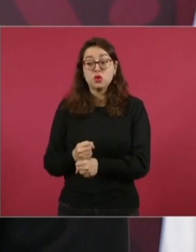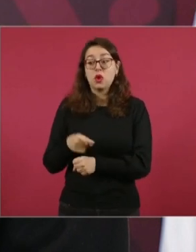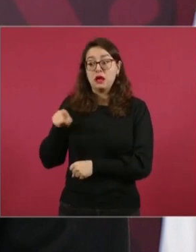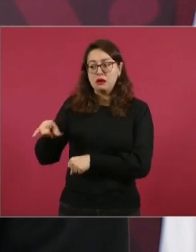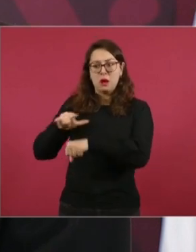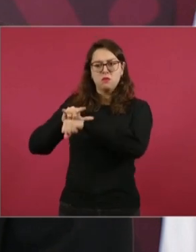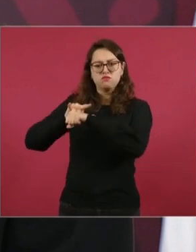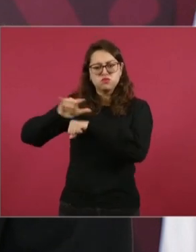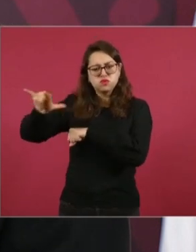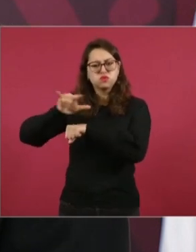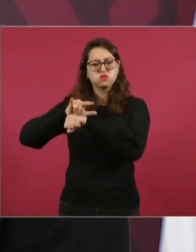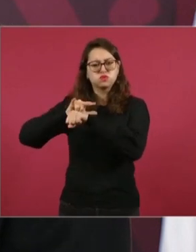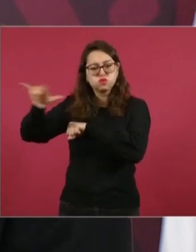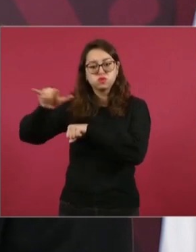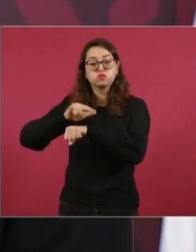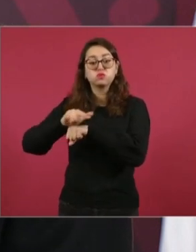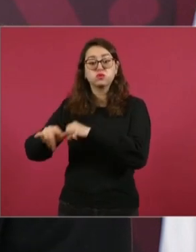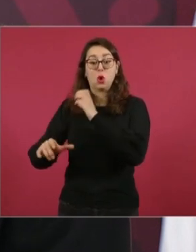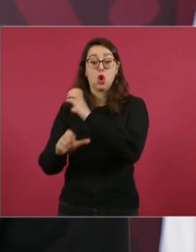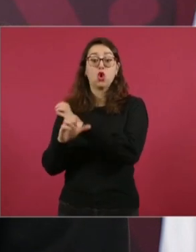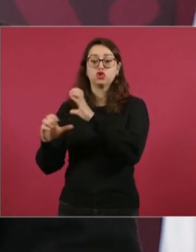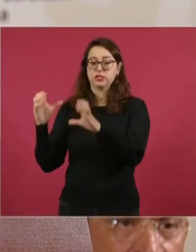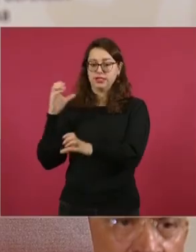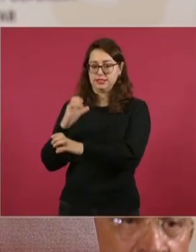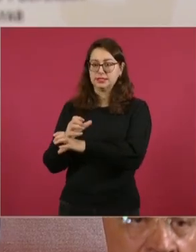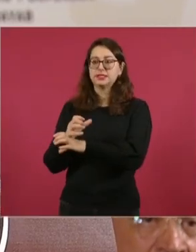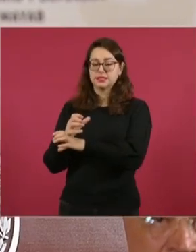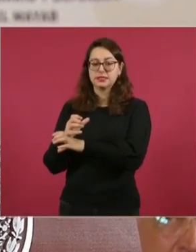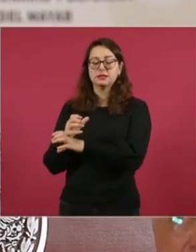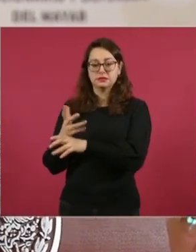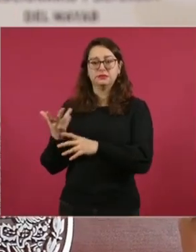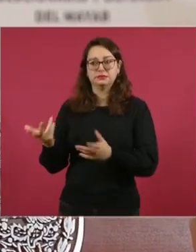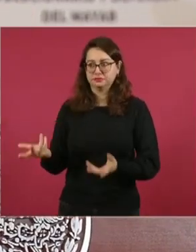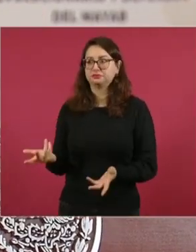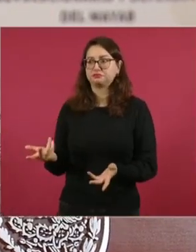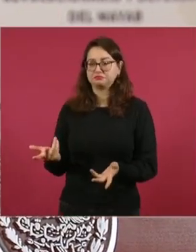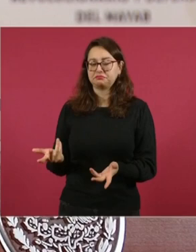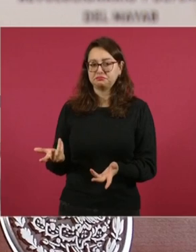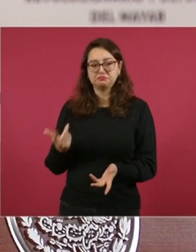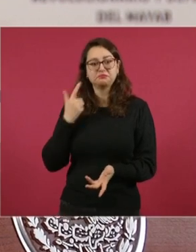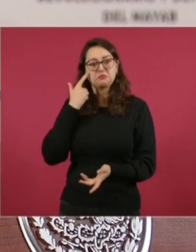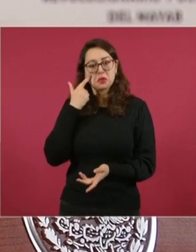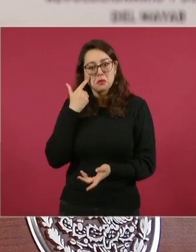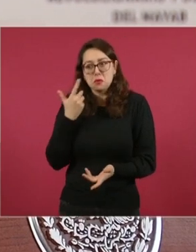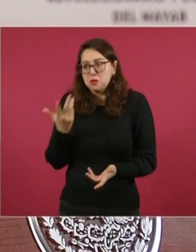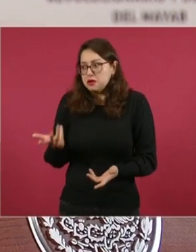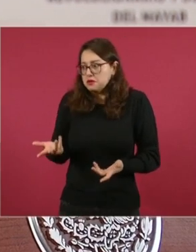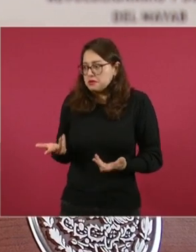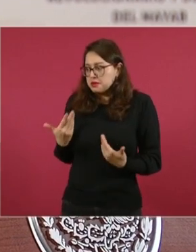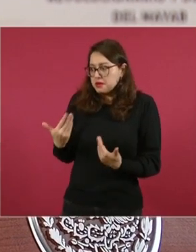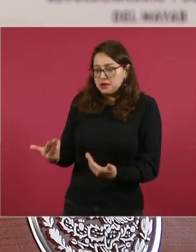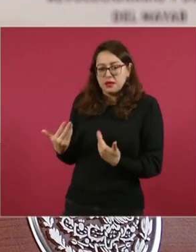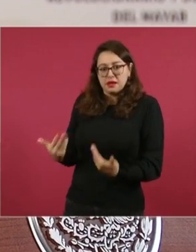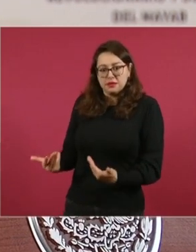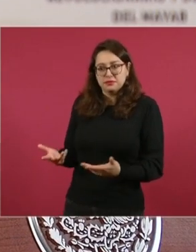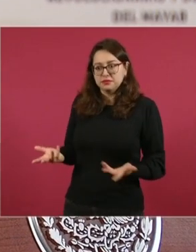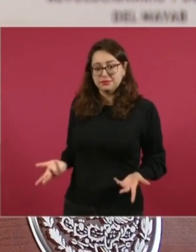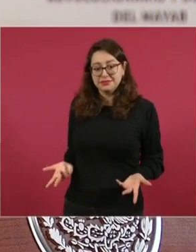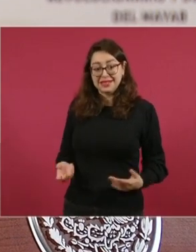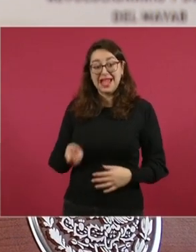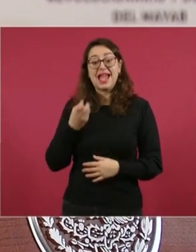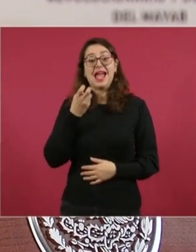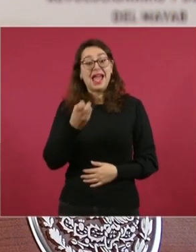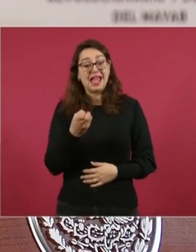en todo el país. Pero bueno, regresando a la reflexión